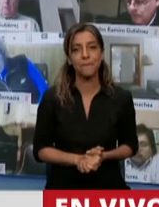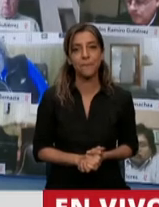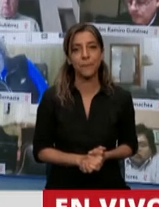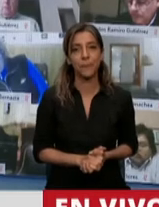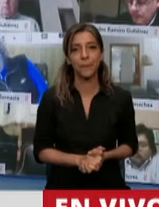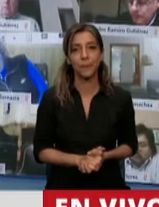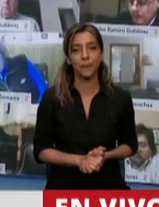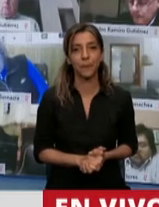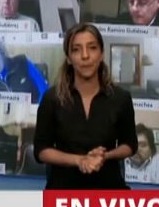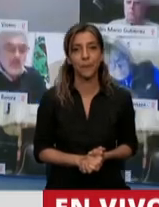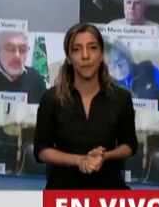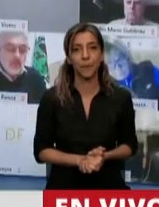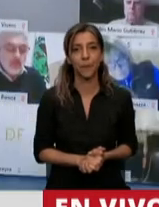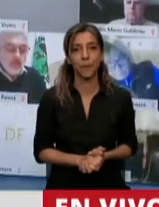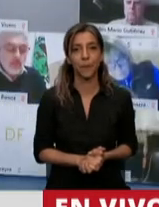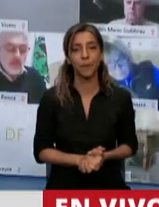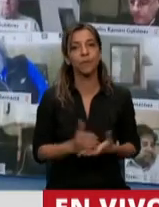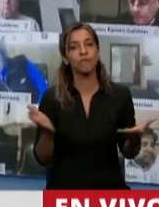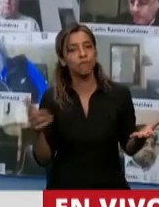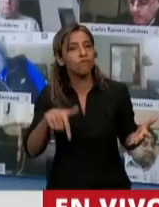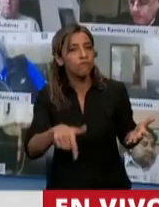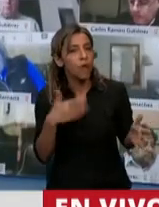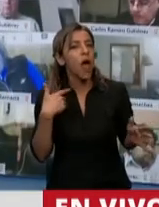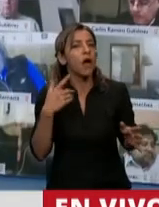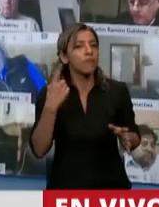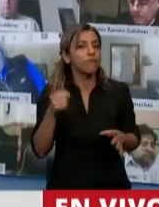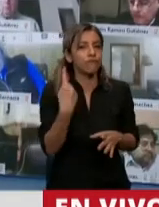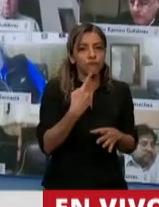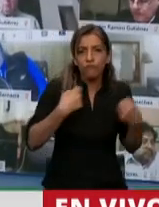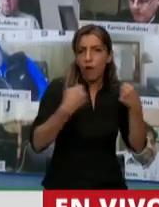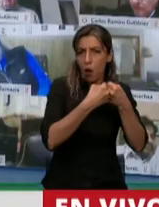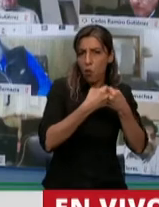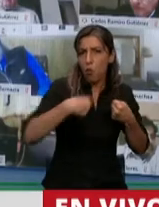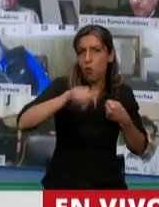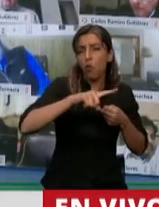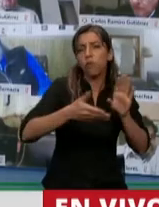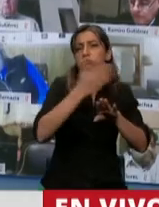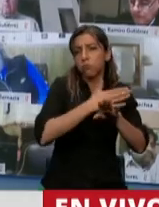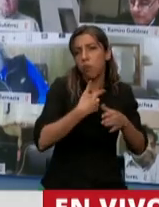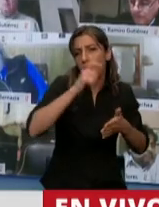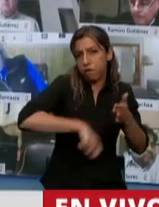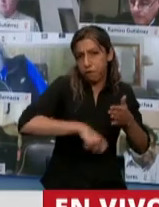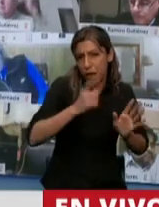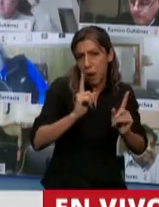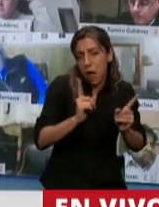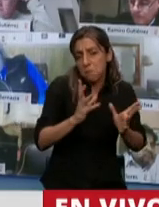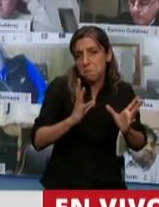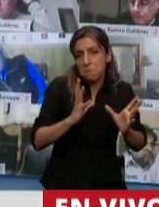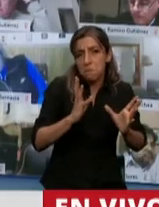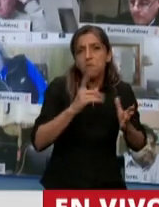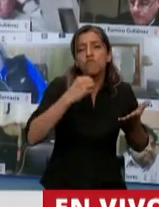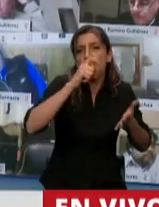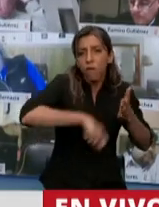hago un pequeño detenimiento, un acuerdo puede ser firmado por el Departamento Ejecutivo, pero en el momento que se ponga